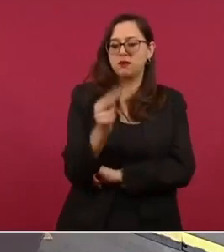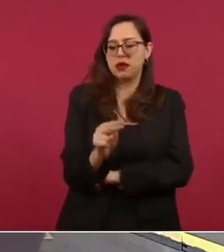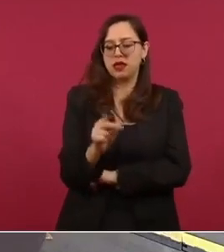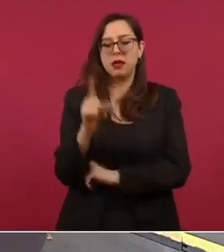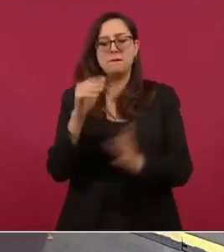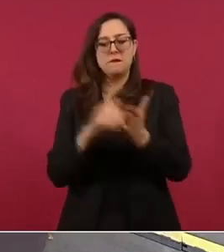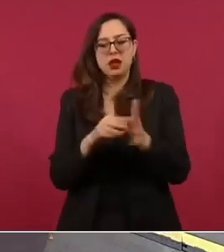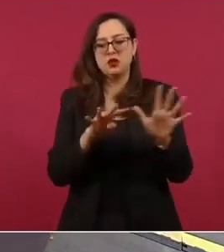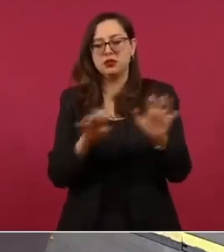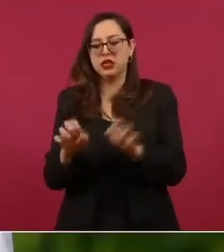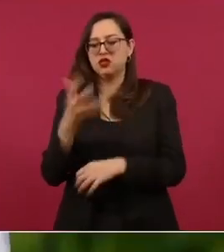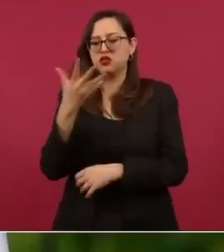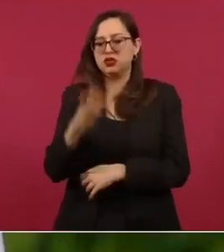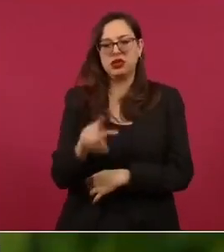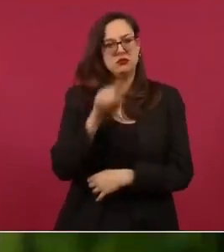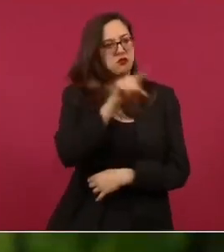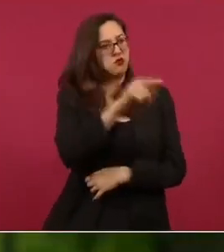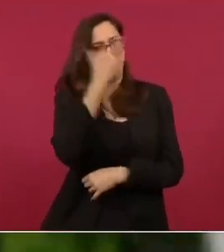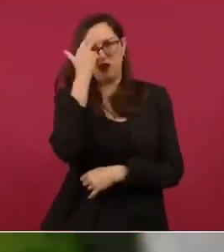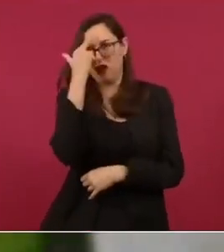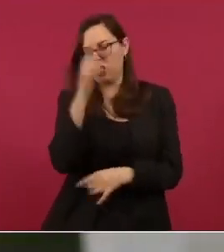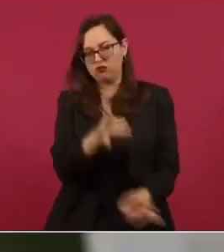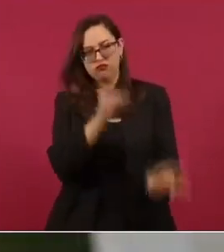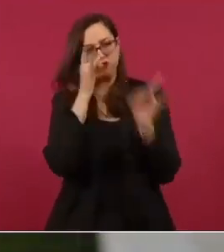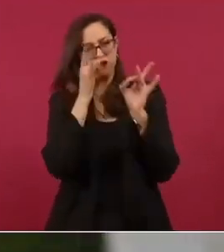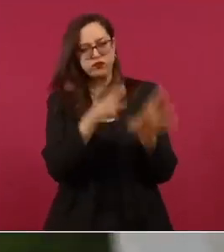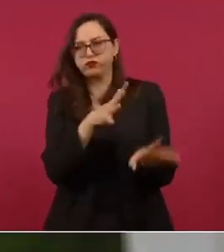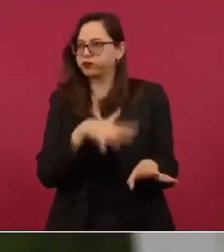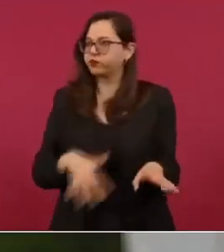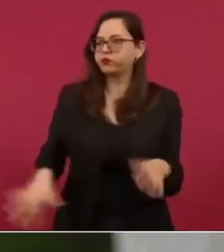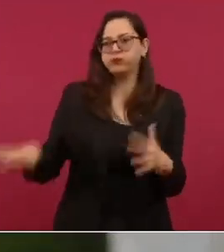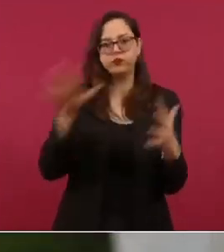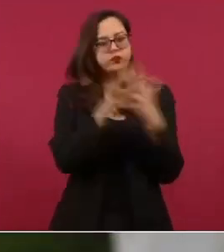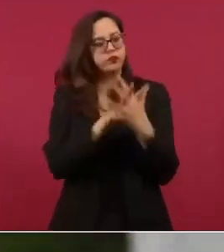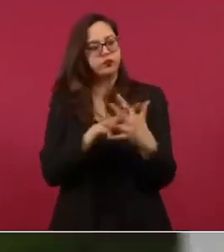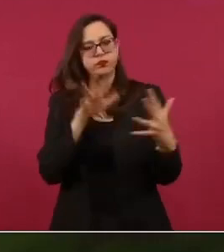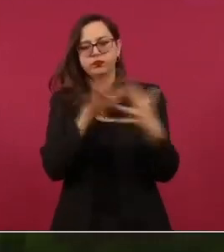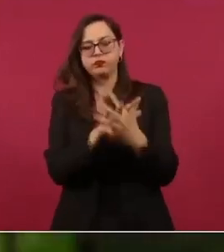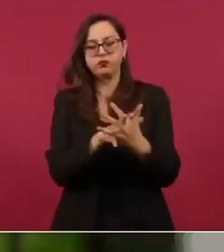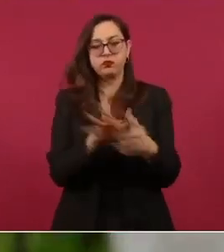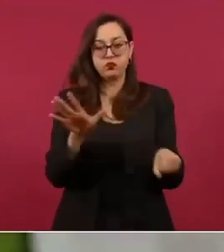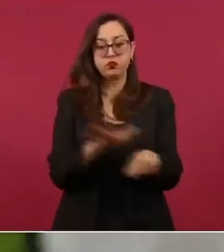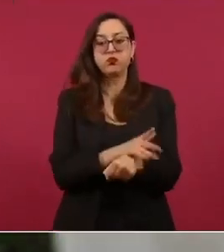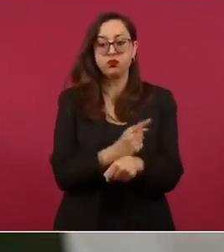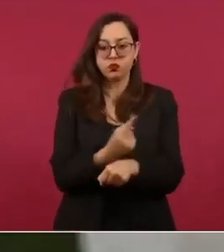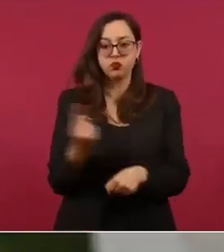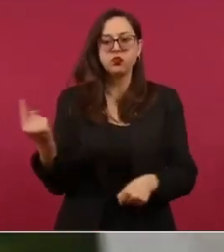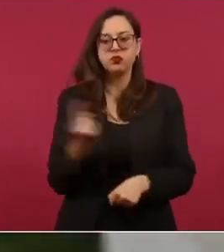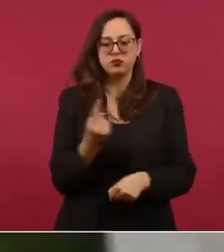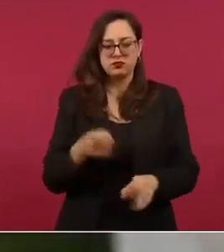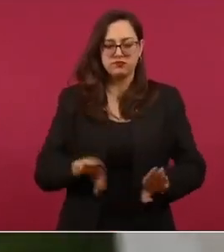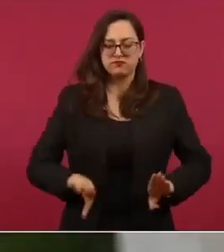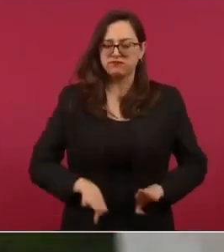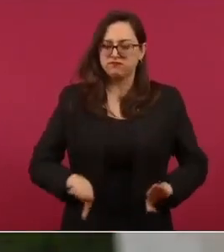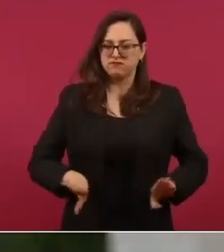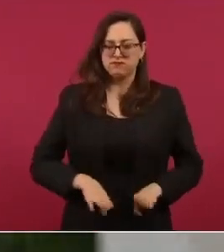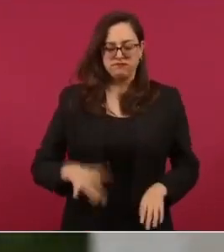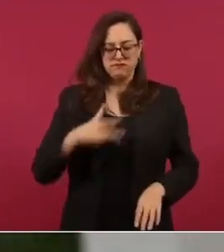las armas contra la dictadura porfirista porque según sus convicciones